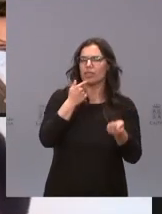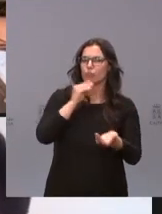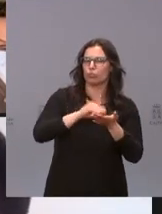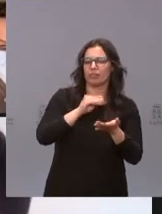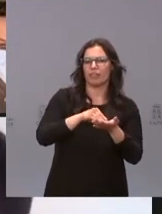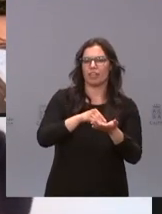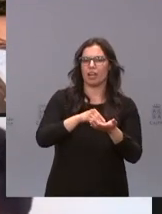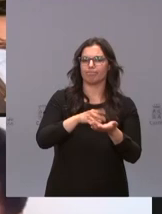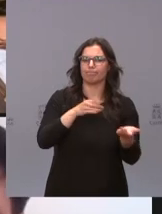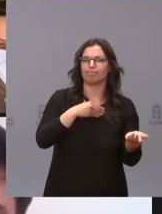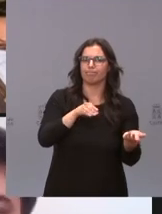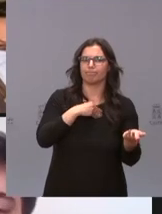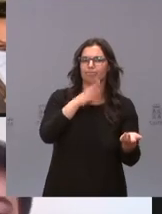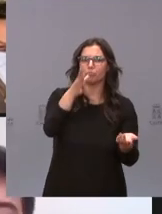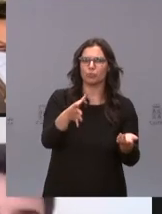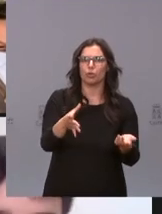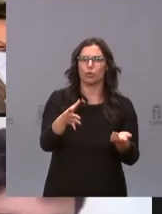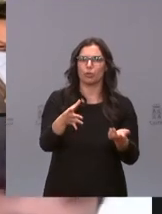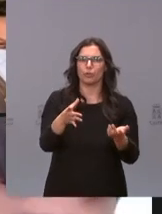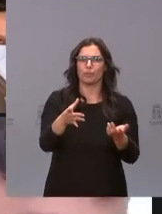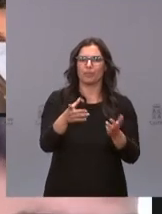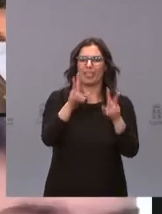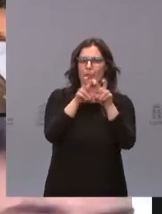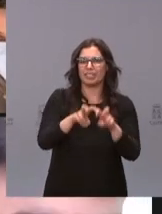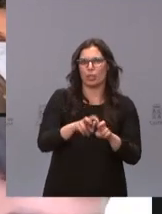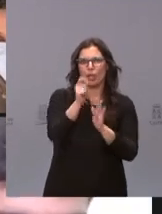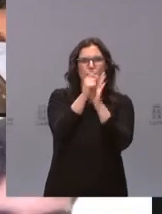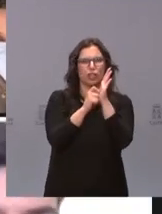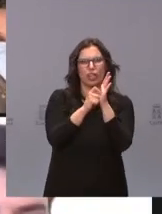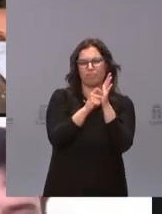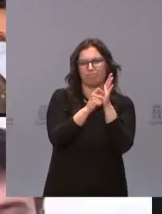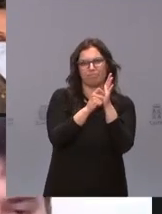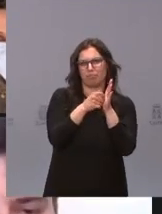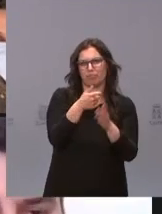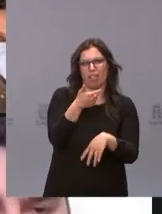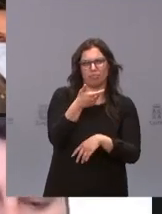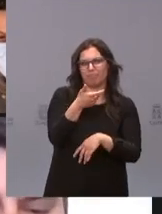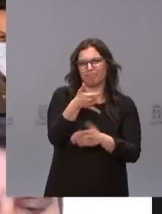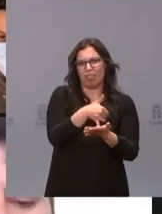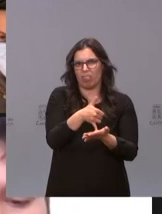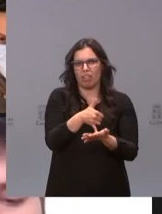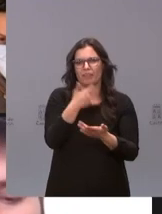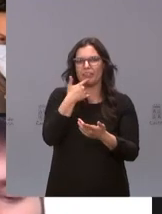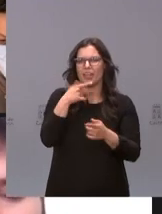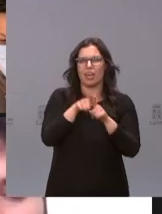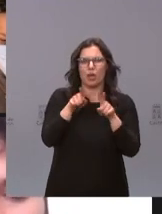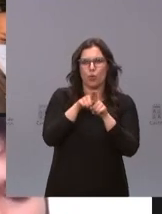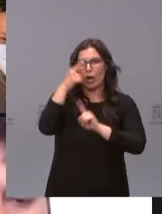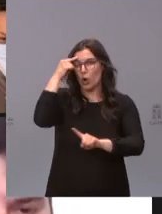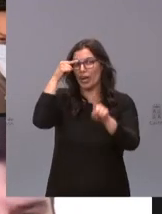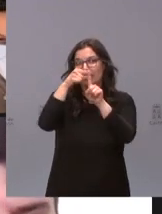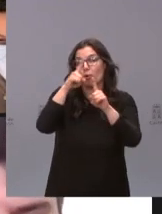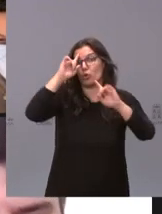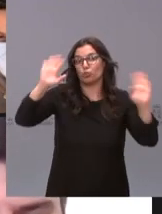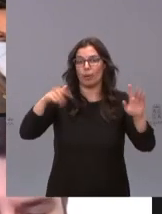ocasiones la precariedad de las investigaciones. Ha dicho que es una carrera de fondo sin meta. Me gustaría preguntarle en qué punto se